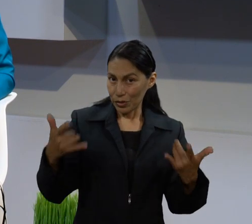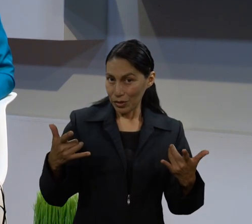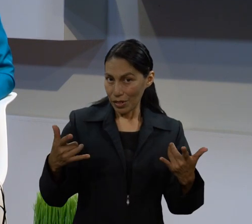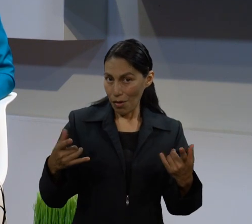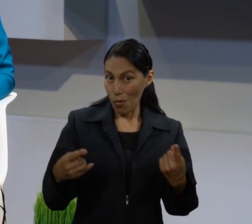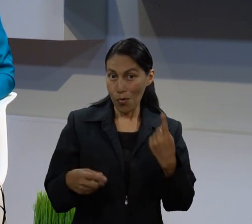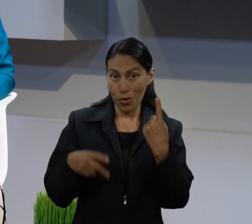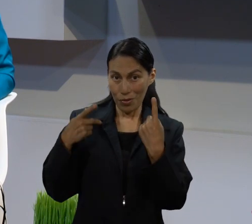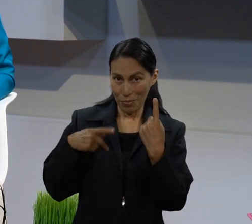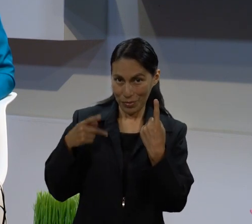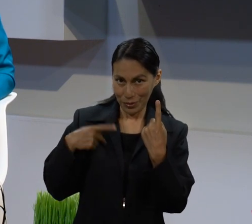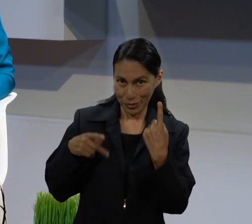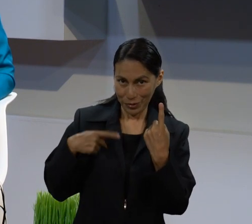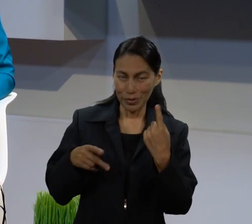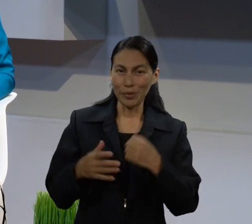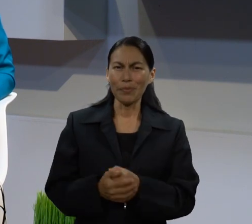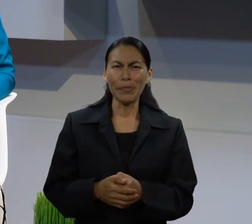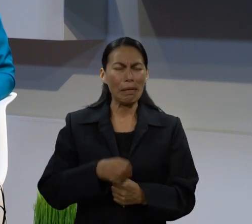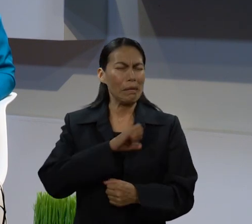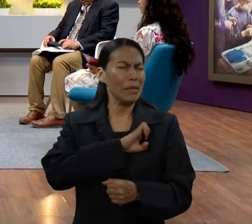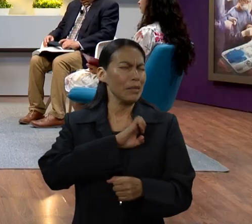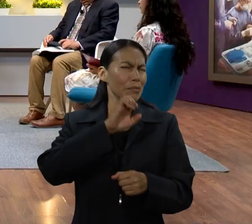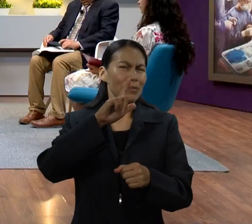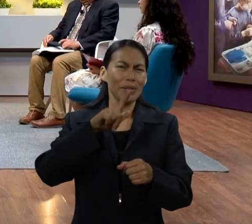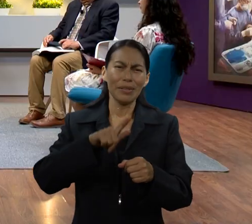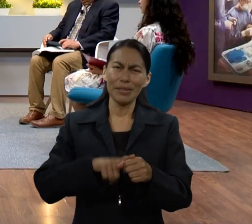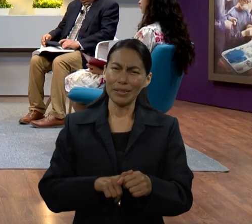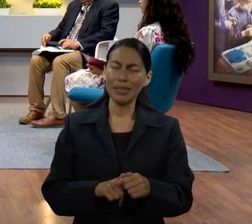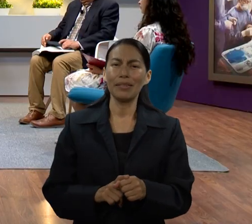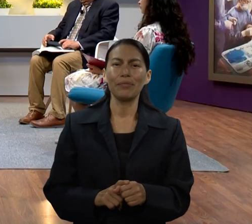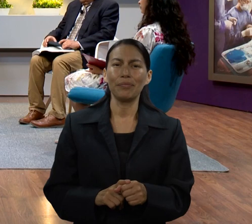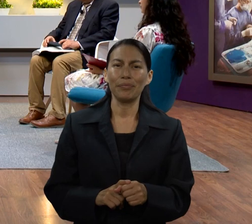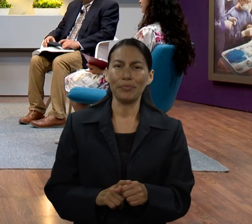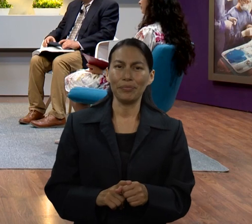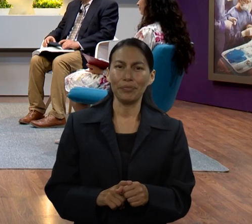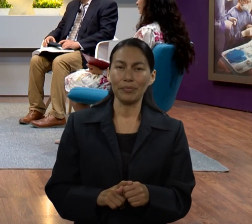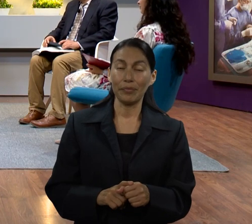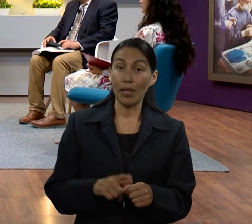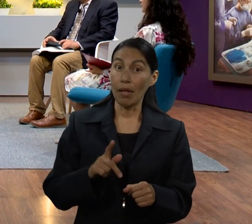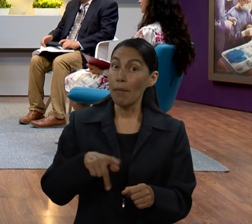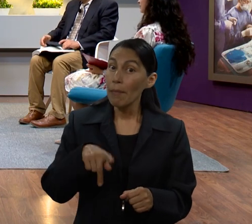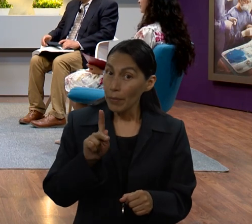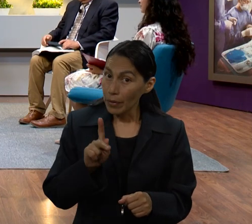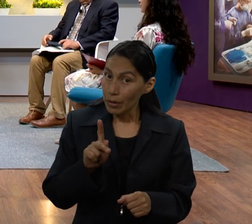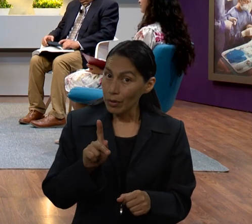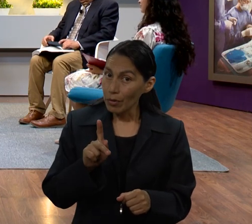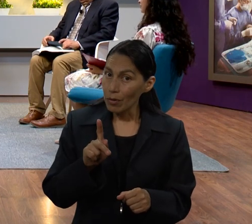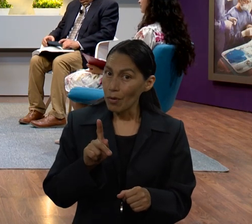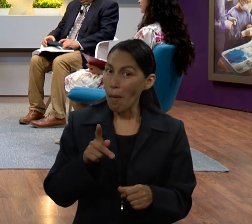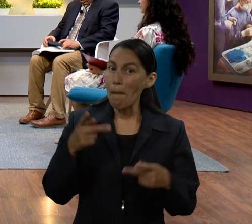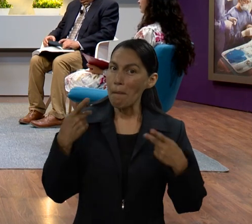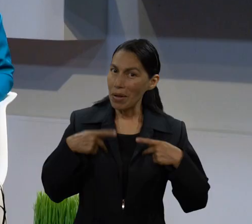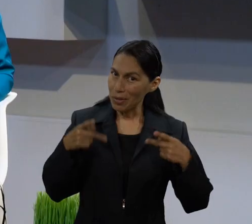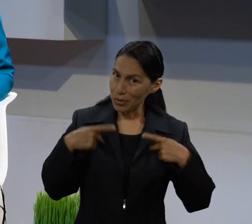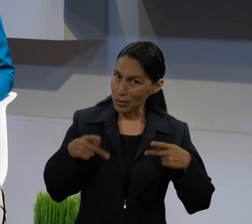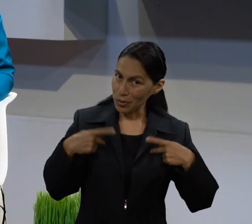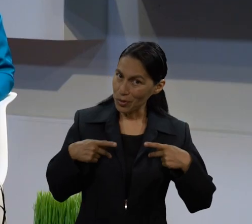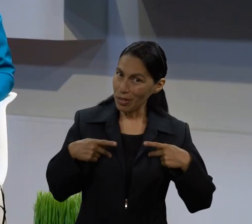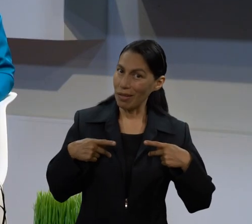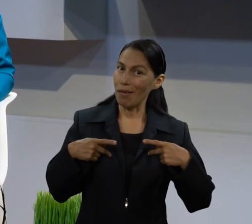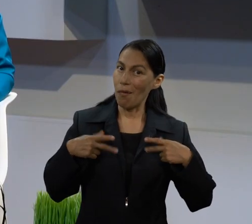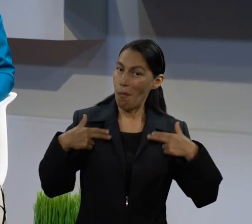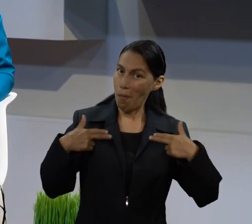escenario un personaje, un personaje muy especial, pero finalmente un ser humano,